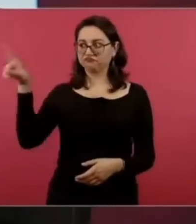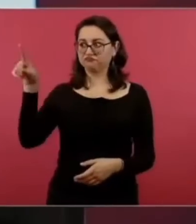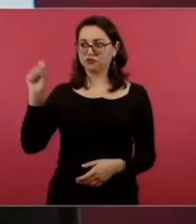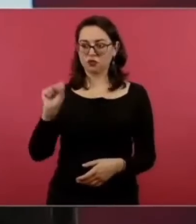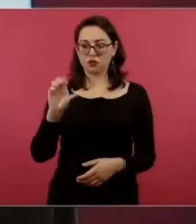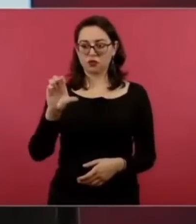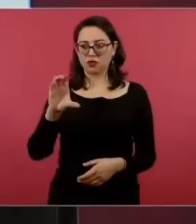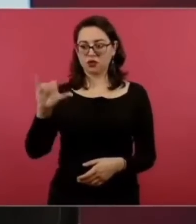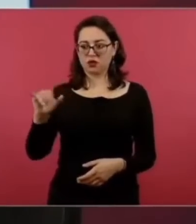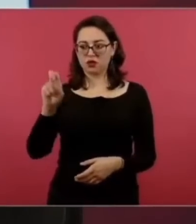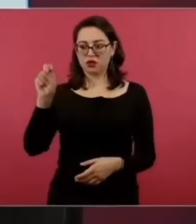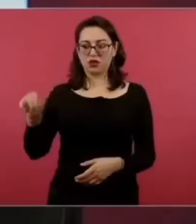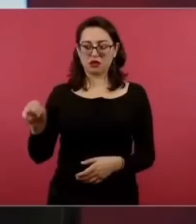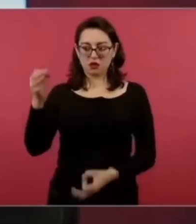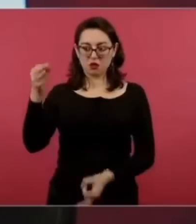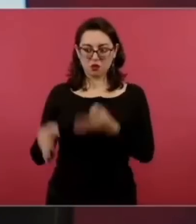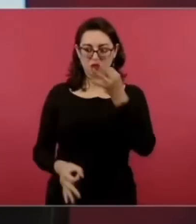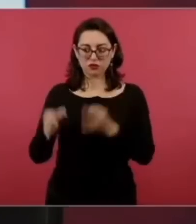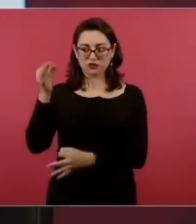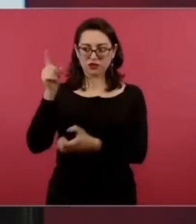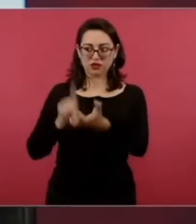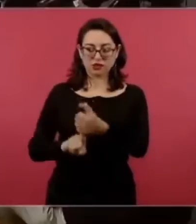conservador y corrupto